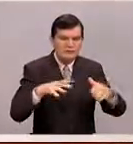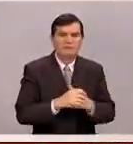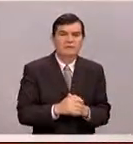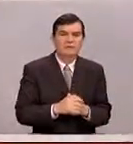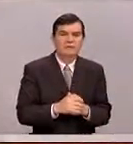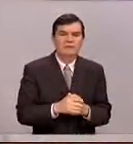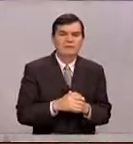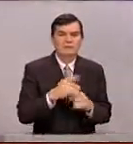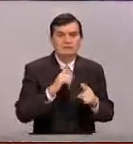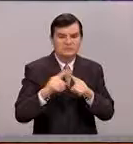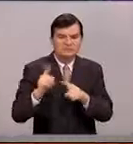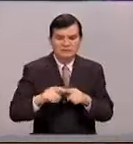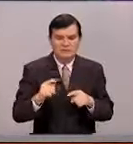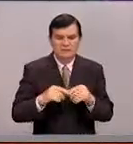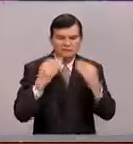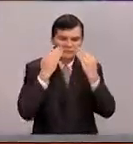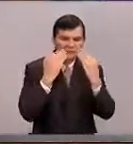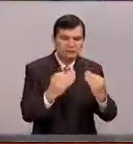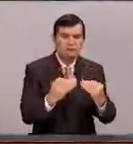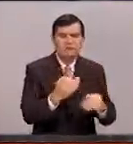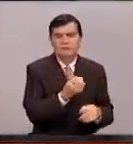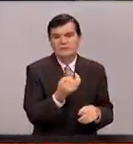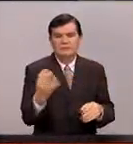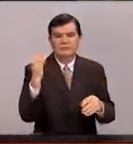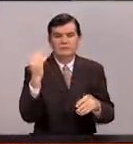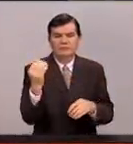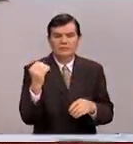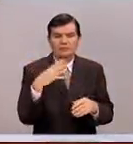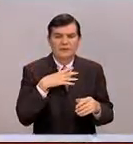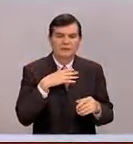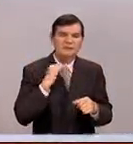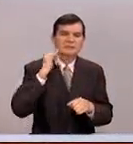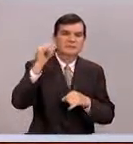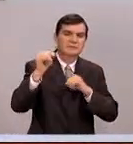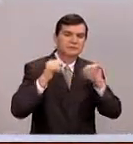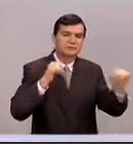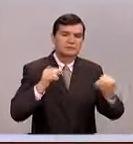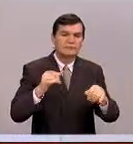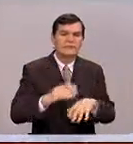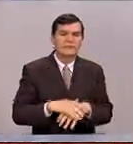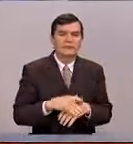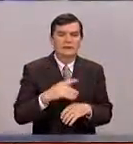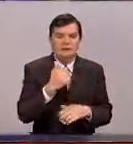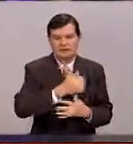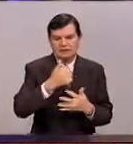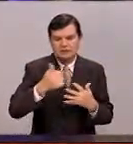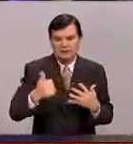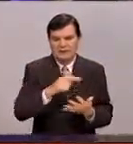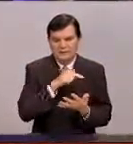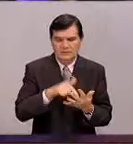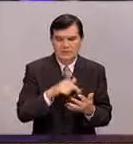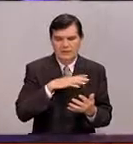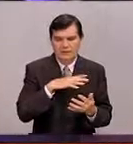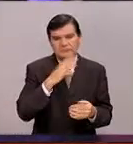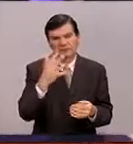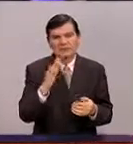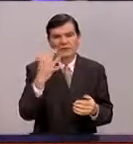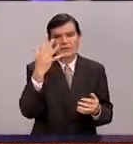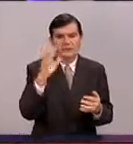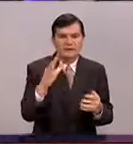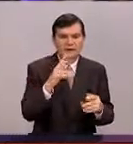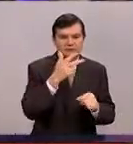el que tiene presencial y los otros 9 que están a distancia. En cada sede hay alrededor de 10